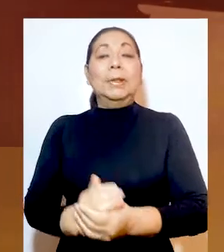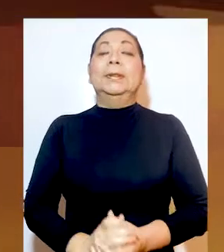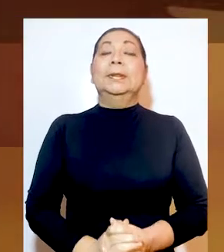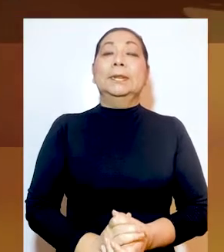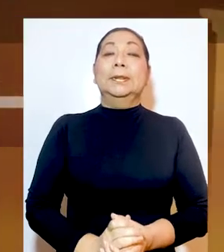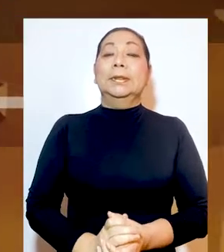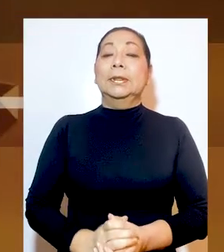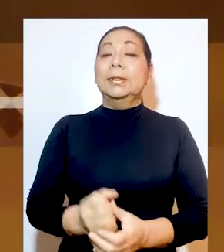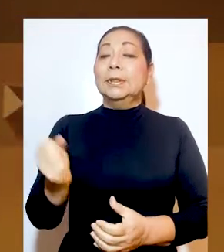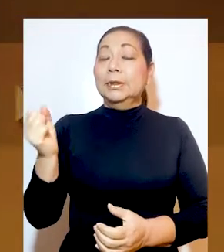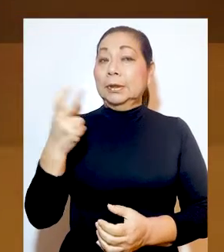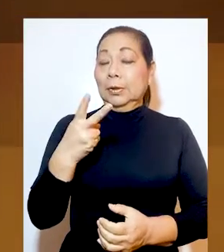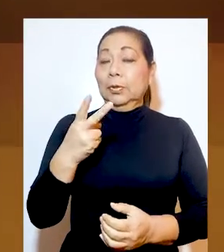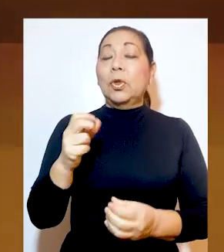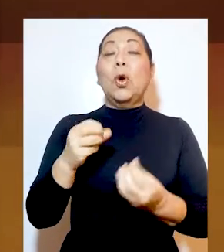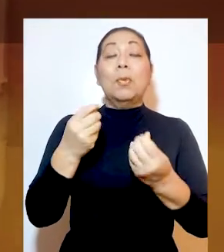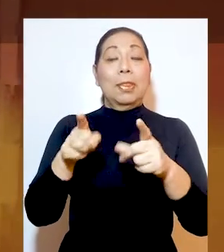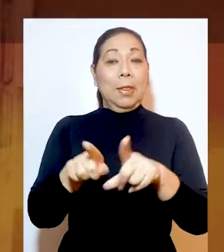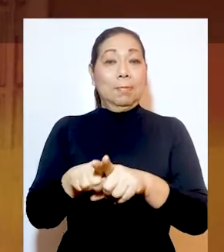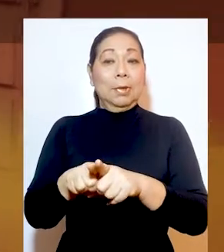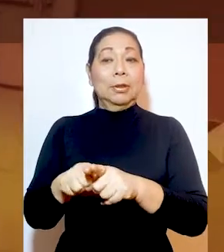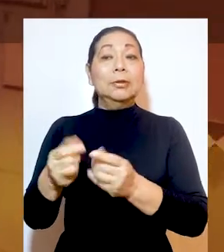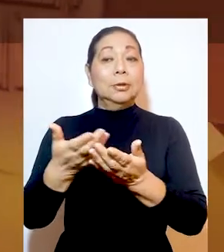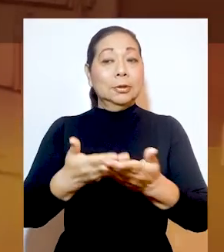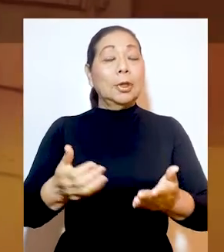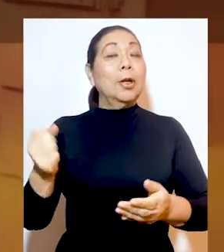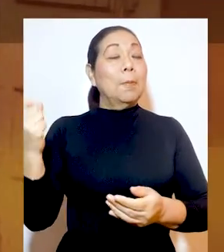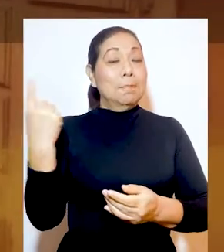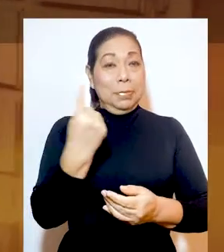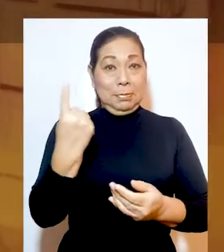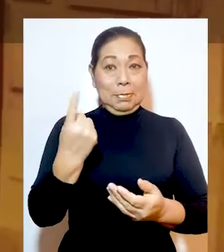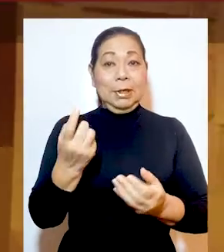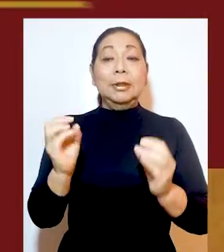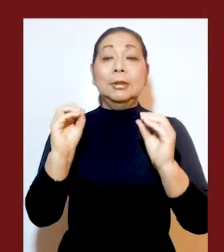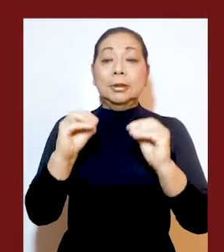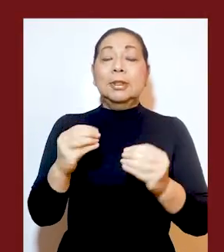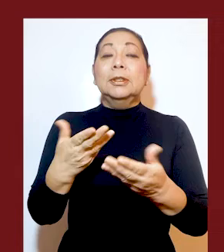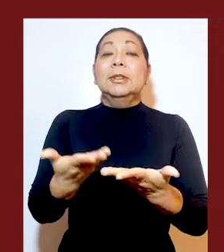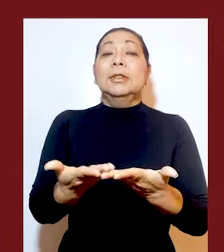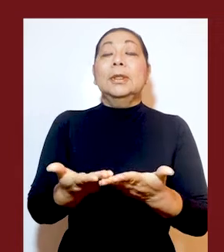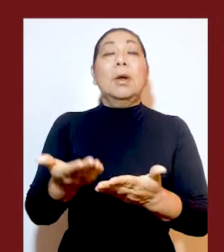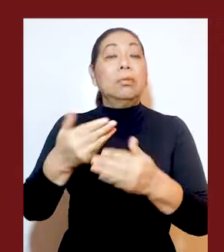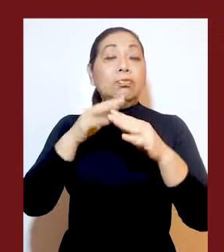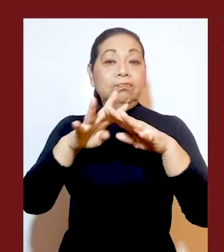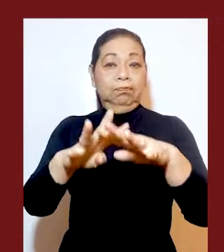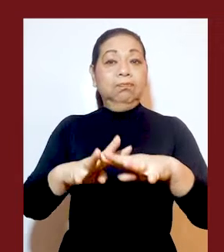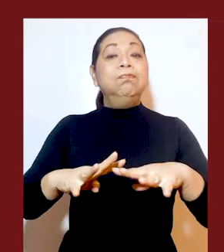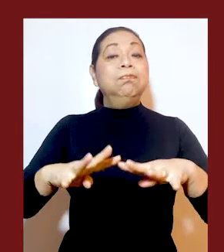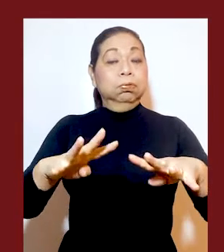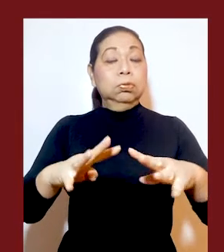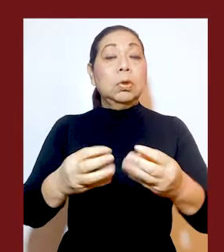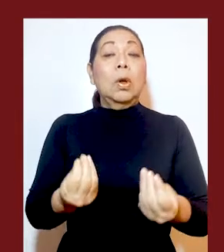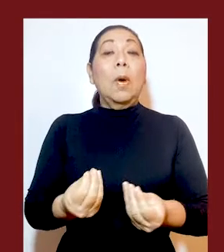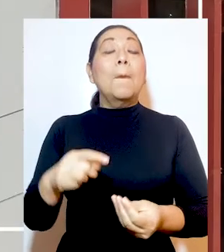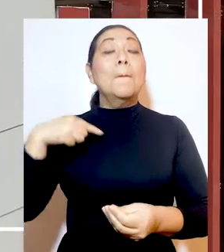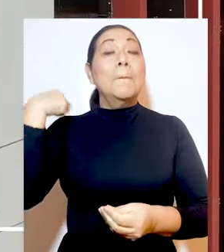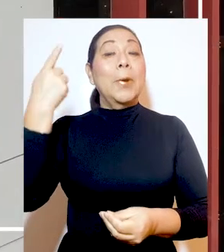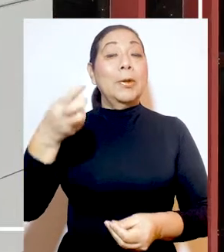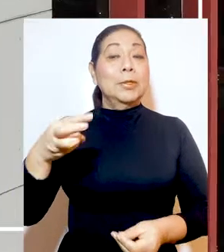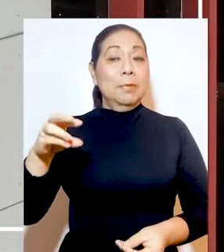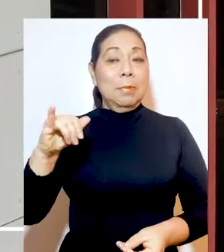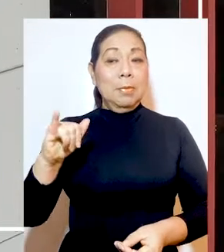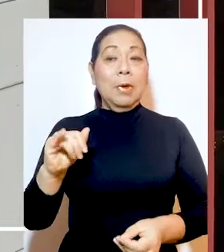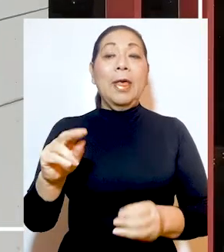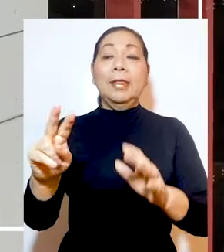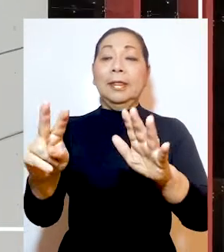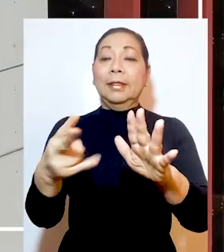Las salas segunda y primera del Tribunal Constitucional sesionarán en audiencias públicas el próximo